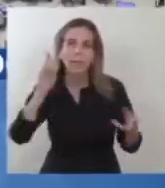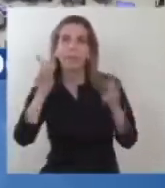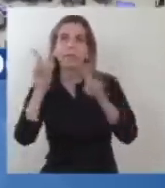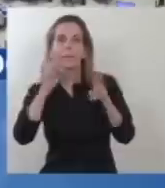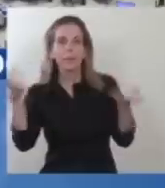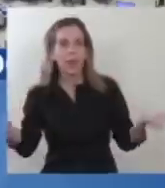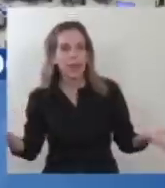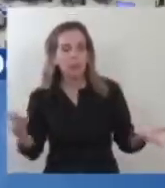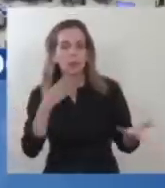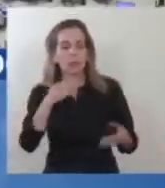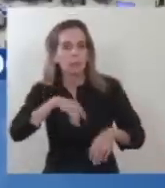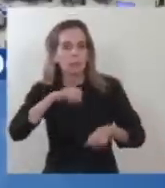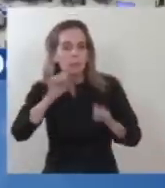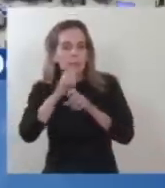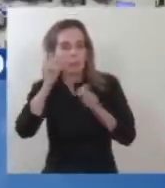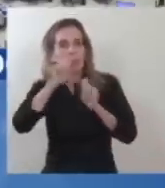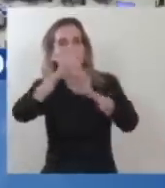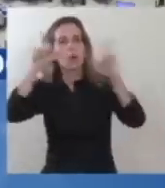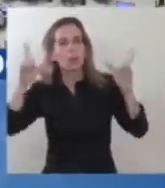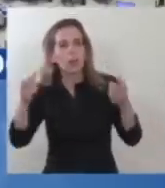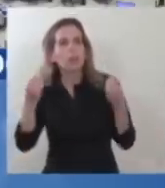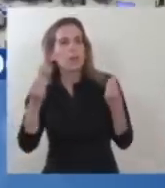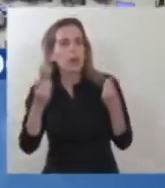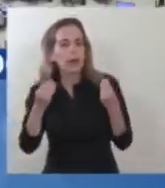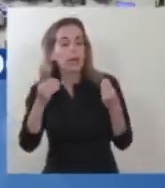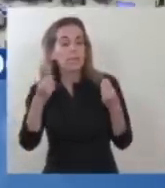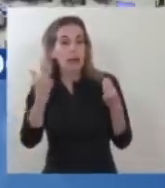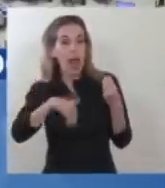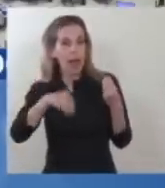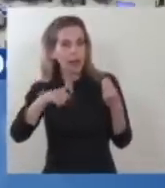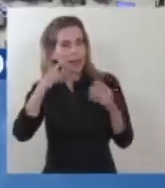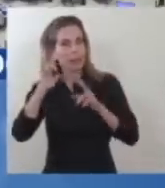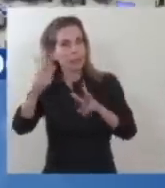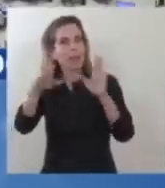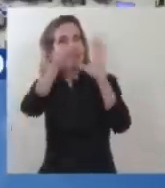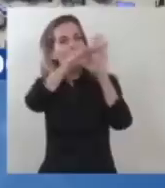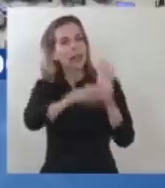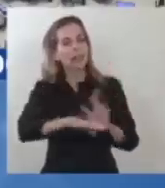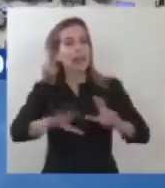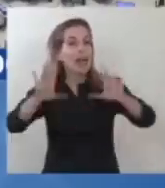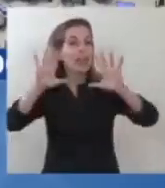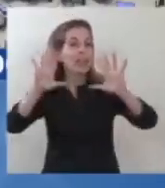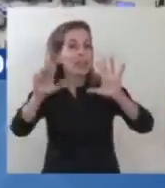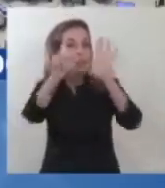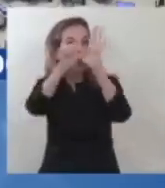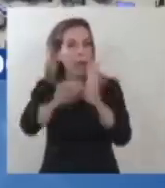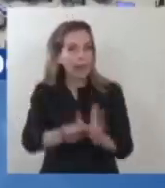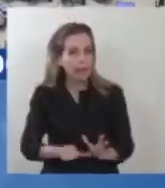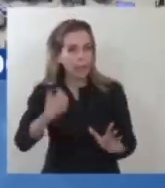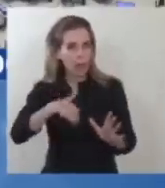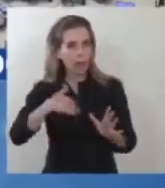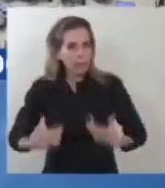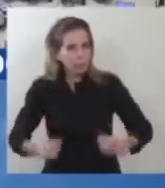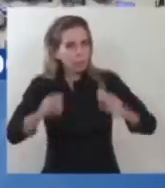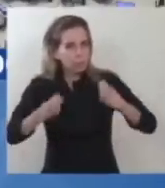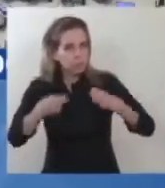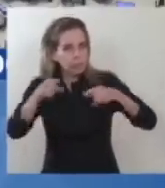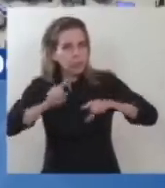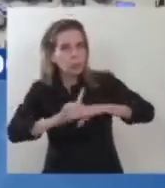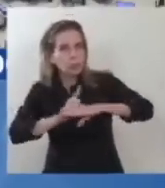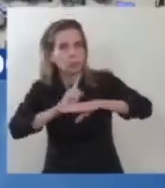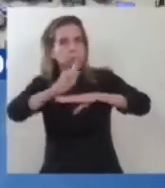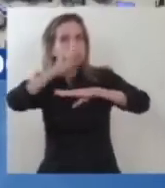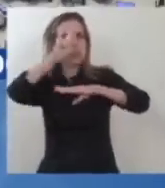Muy impactado porque la Argentina es uno de esos 10 países que son capaces de poner en órbita satélites como este.